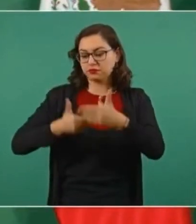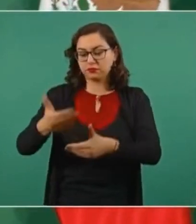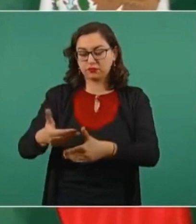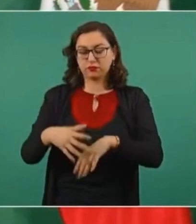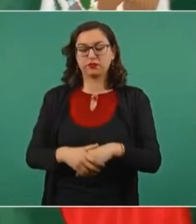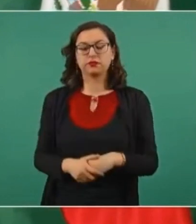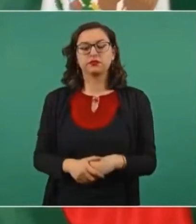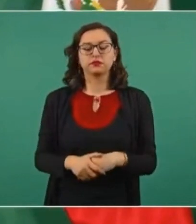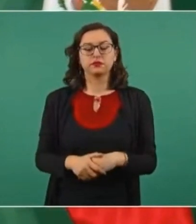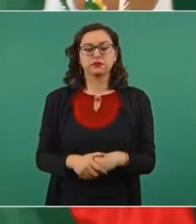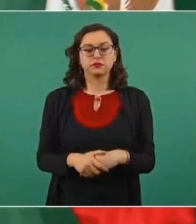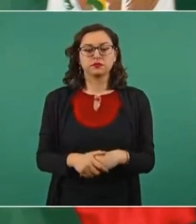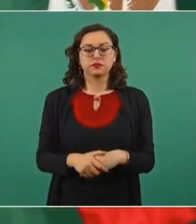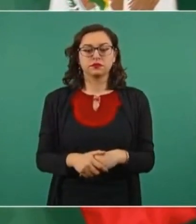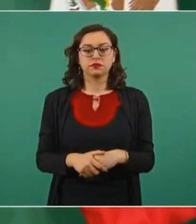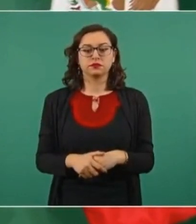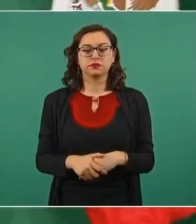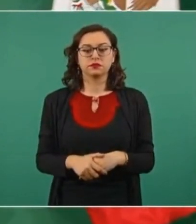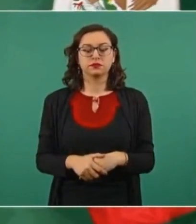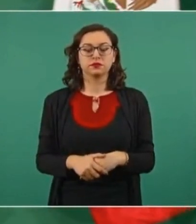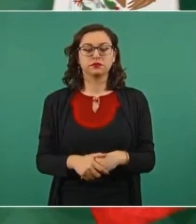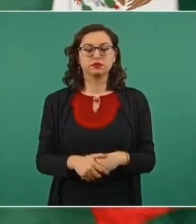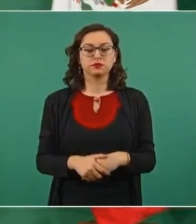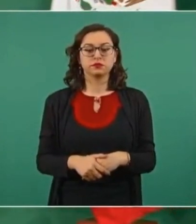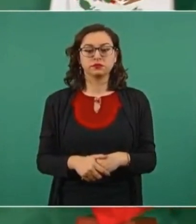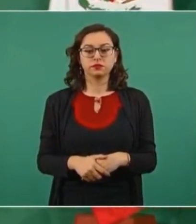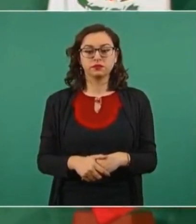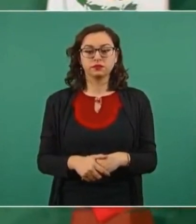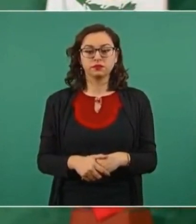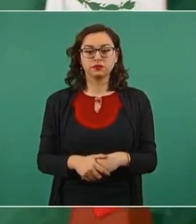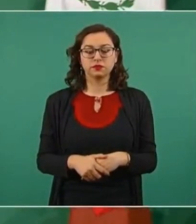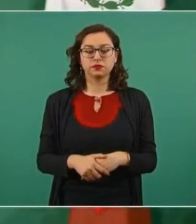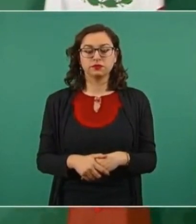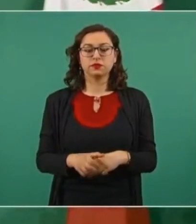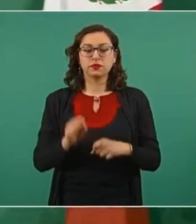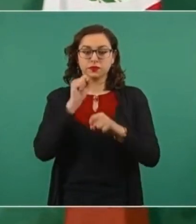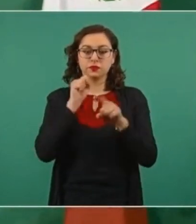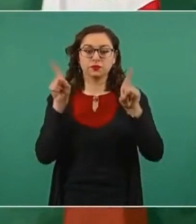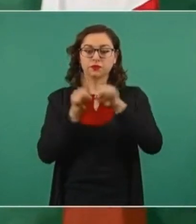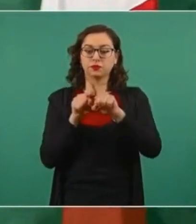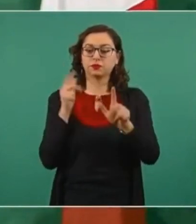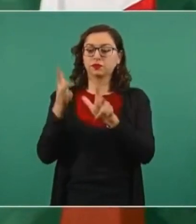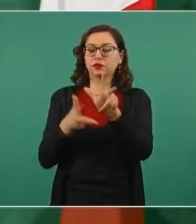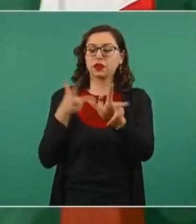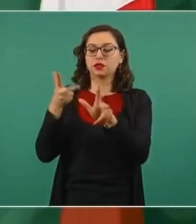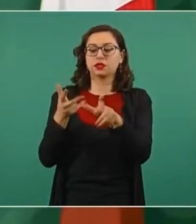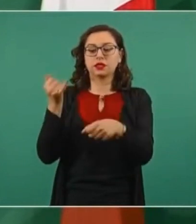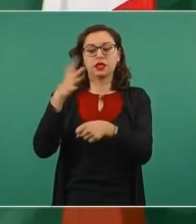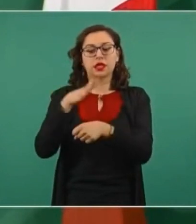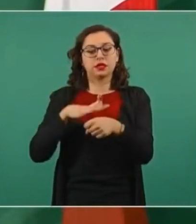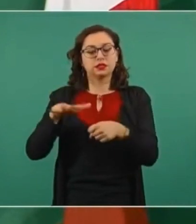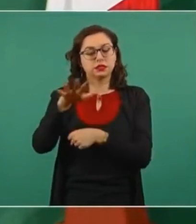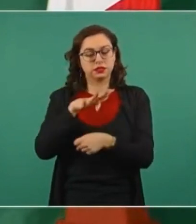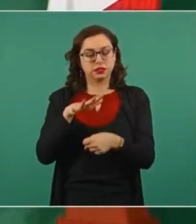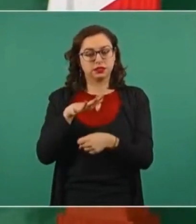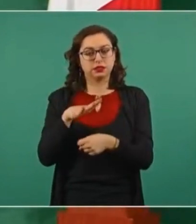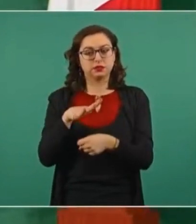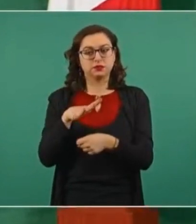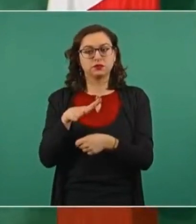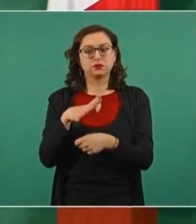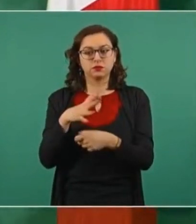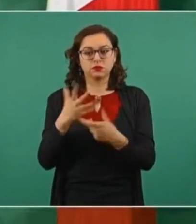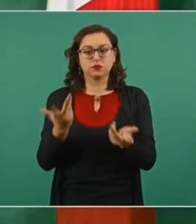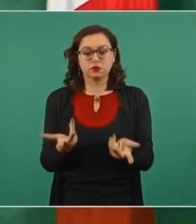para continuar con el programa del Istmo, que tiene que ver con la